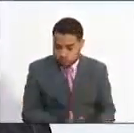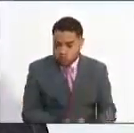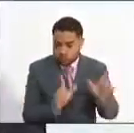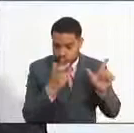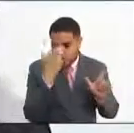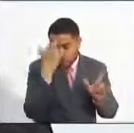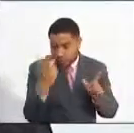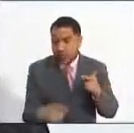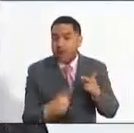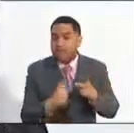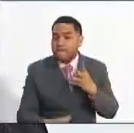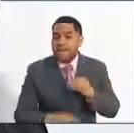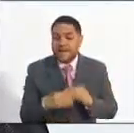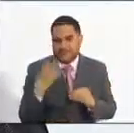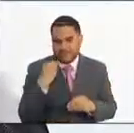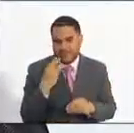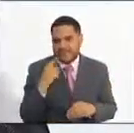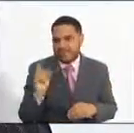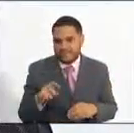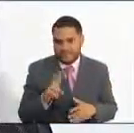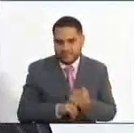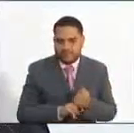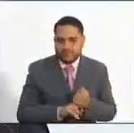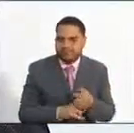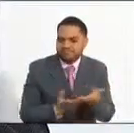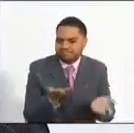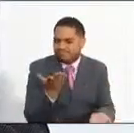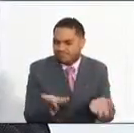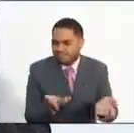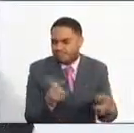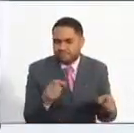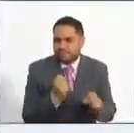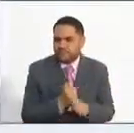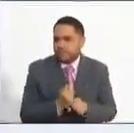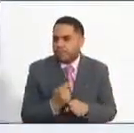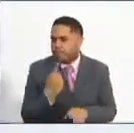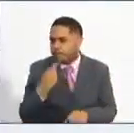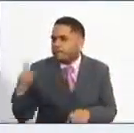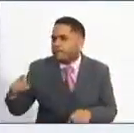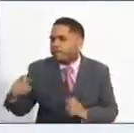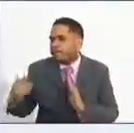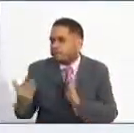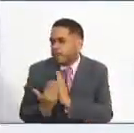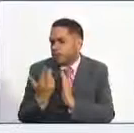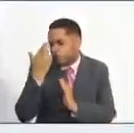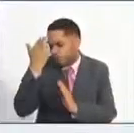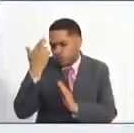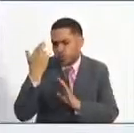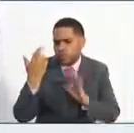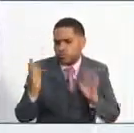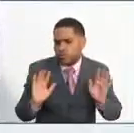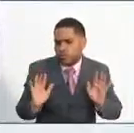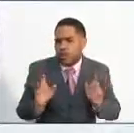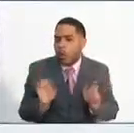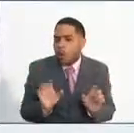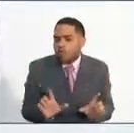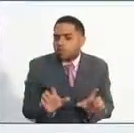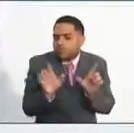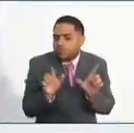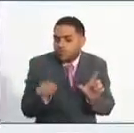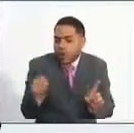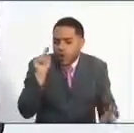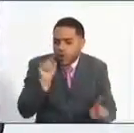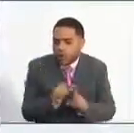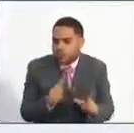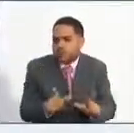ello. Lo que sucede es que hay algunos empleos que probablemente solamente exigen el estudio o un título en particular